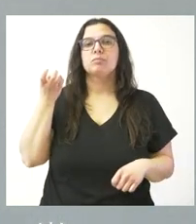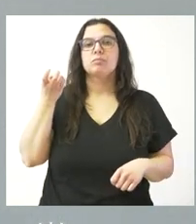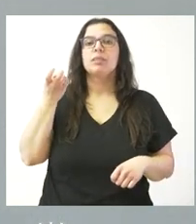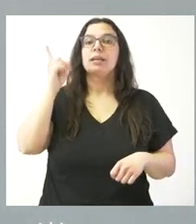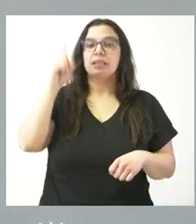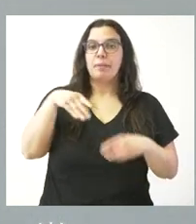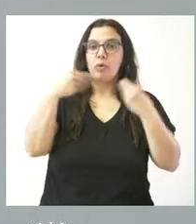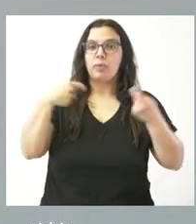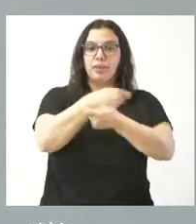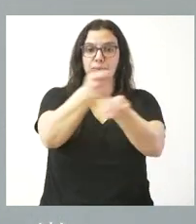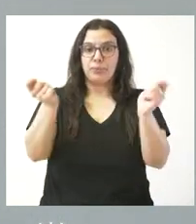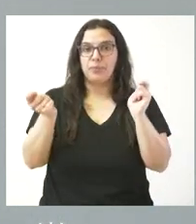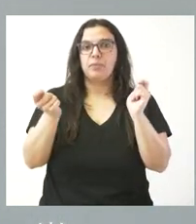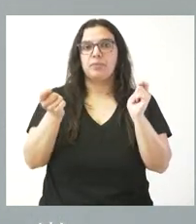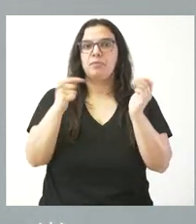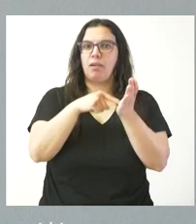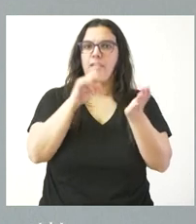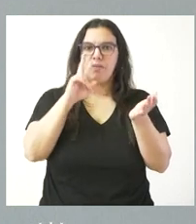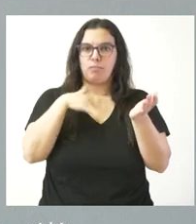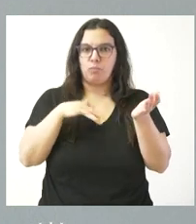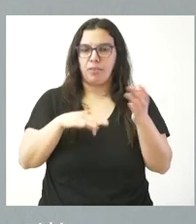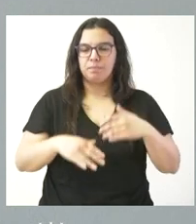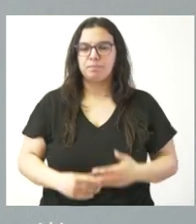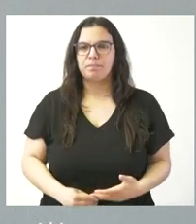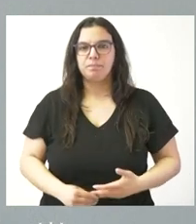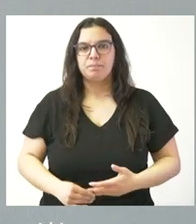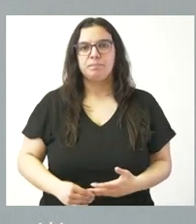en la documentación que obra en su poder. En primer lugar,